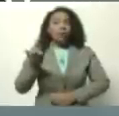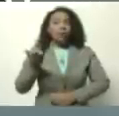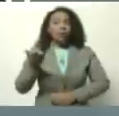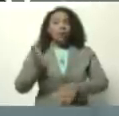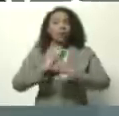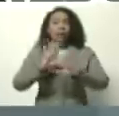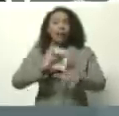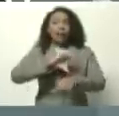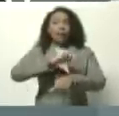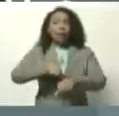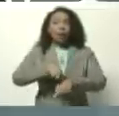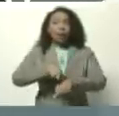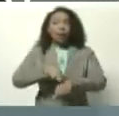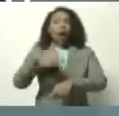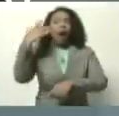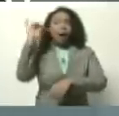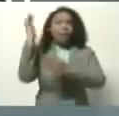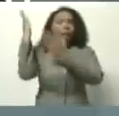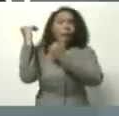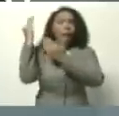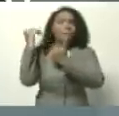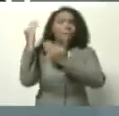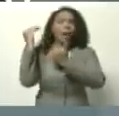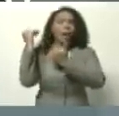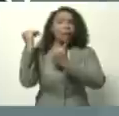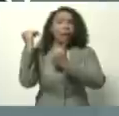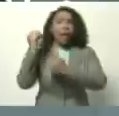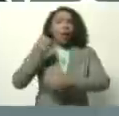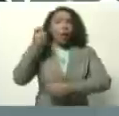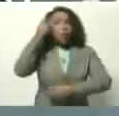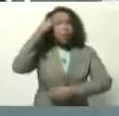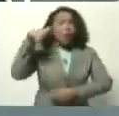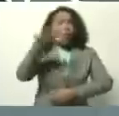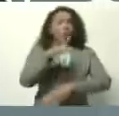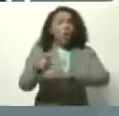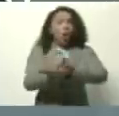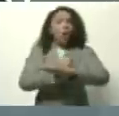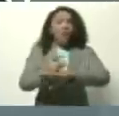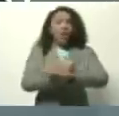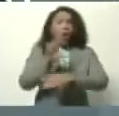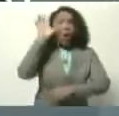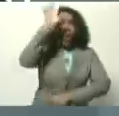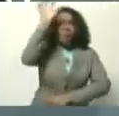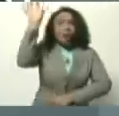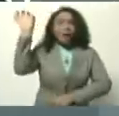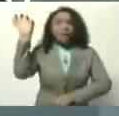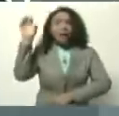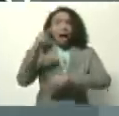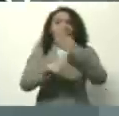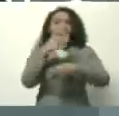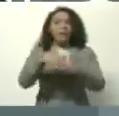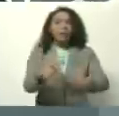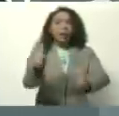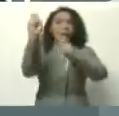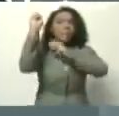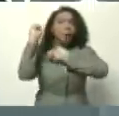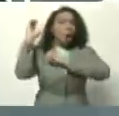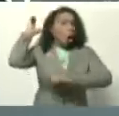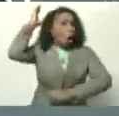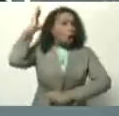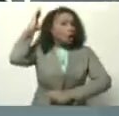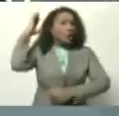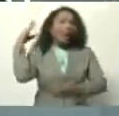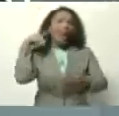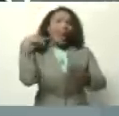tarde, pero hay esperanza de que si los pueblos, si los gobiernos, si los países asumen con conciencia la